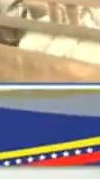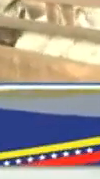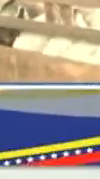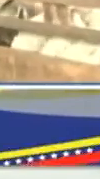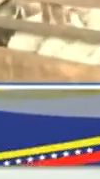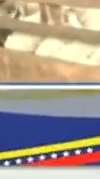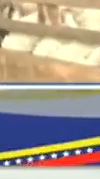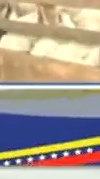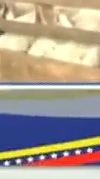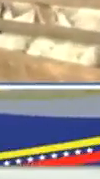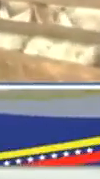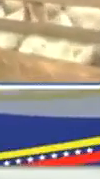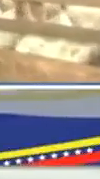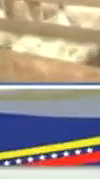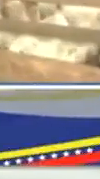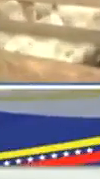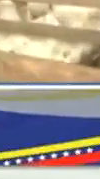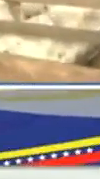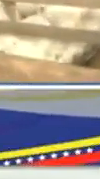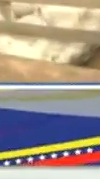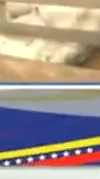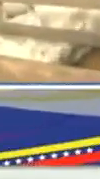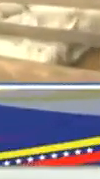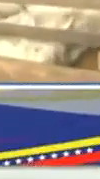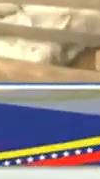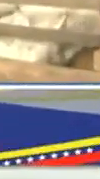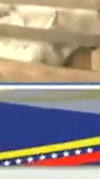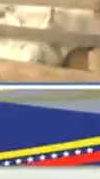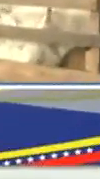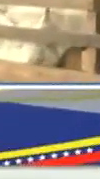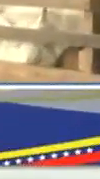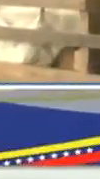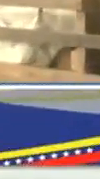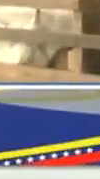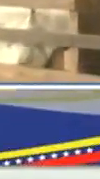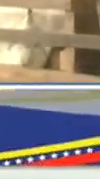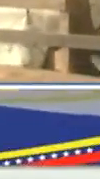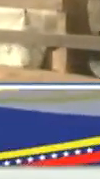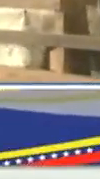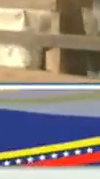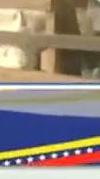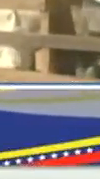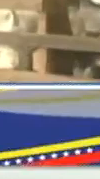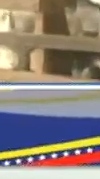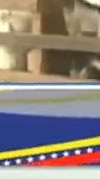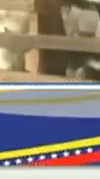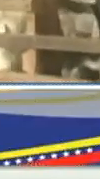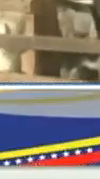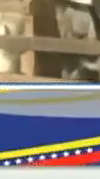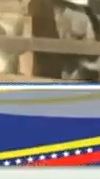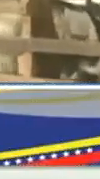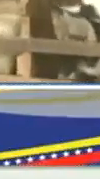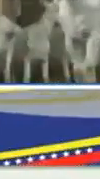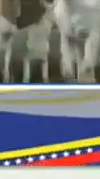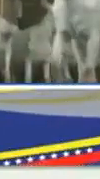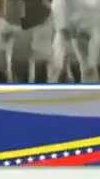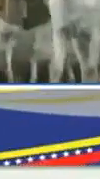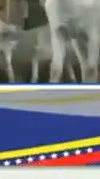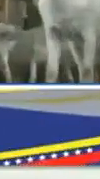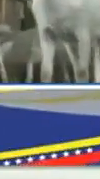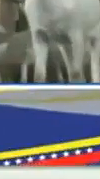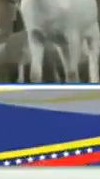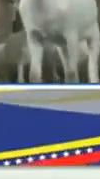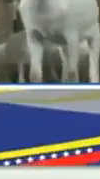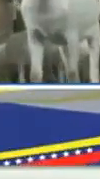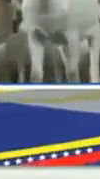colocar nuestros productos de exportación. El Caribe, por ejemplo, esa fachada caribeña, China, es uno de los principales consumidores de productos de cabra